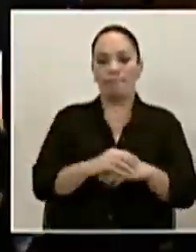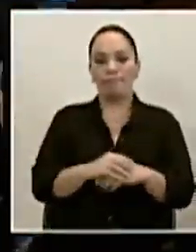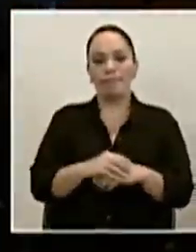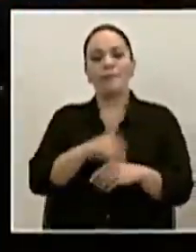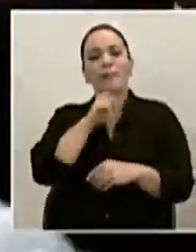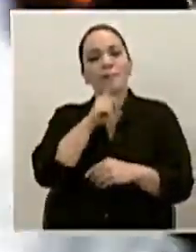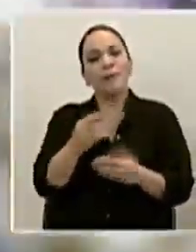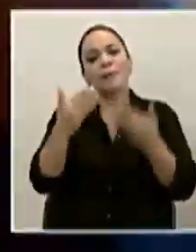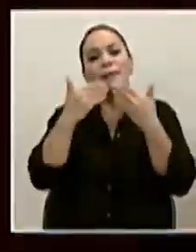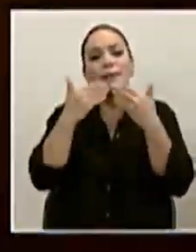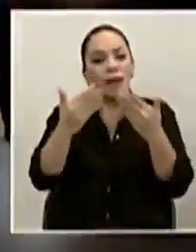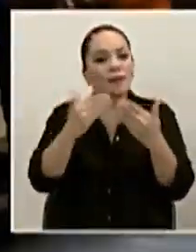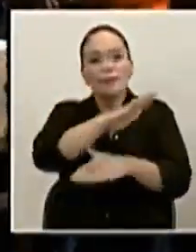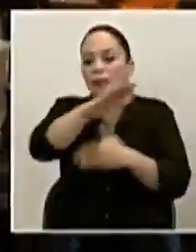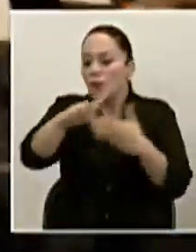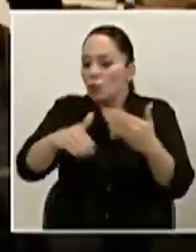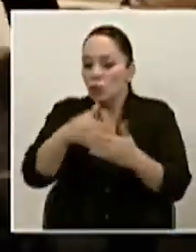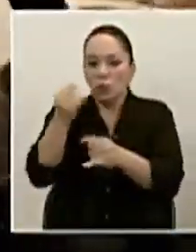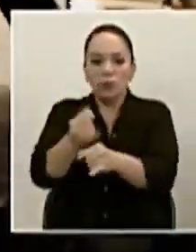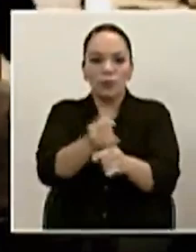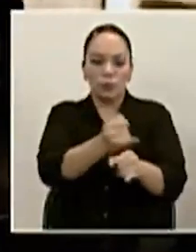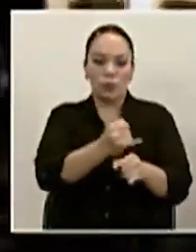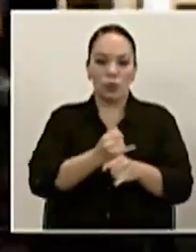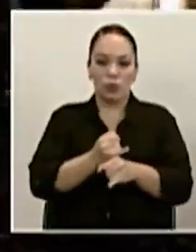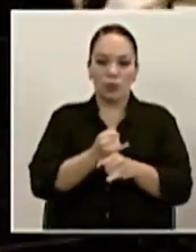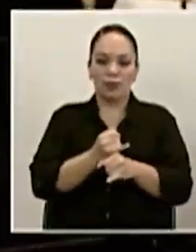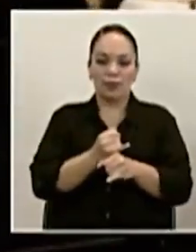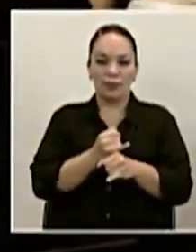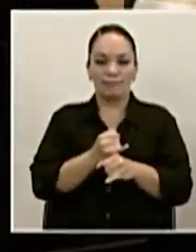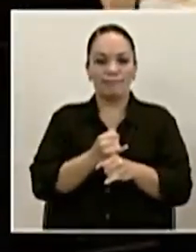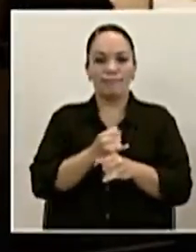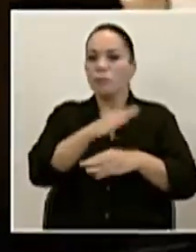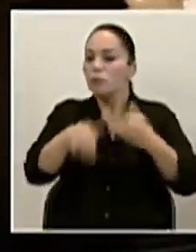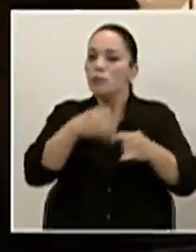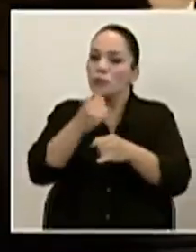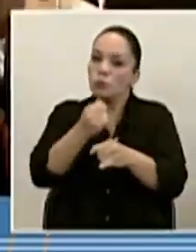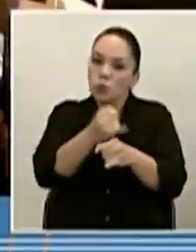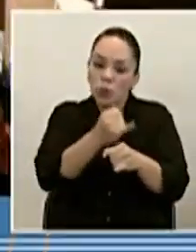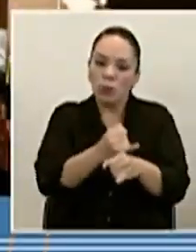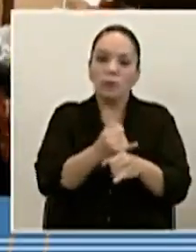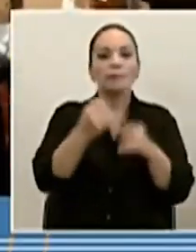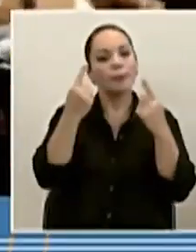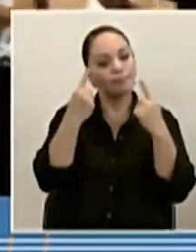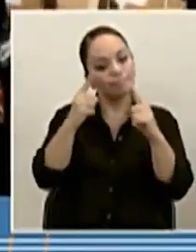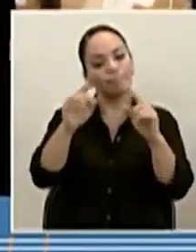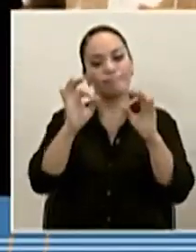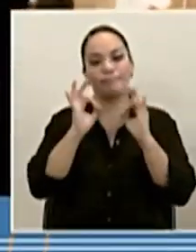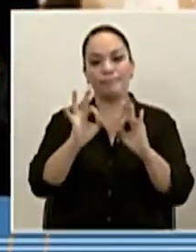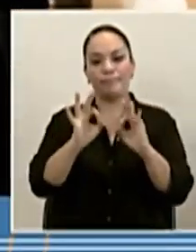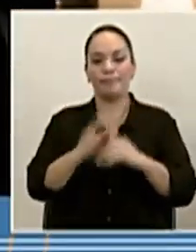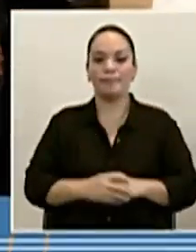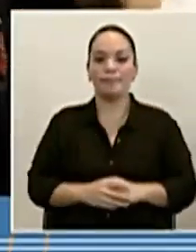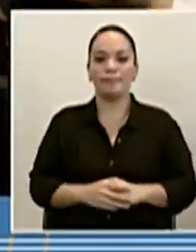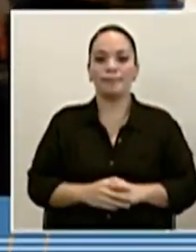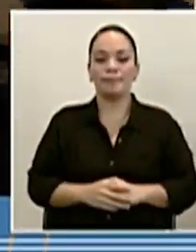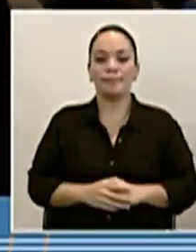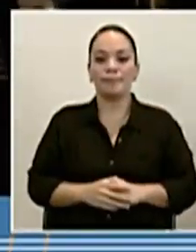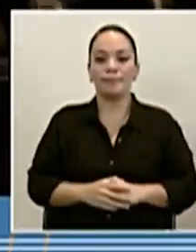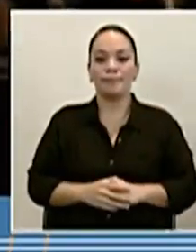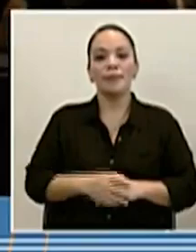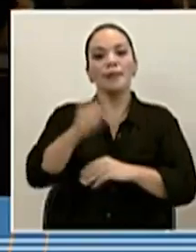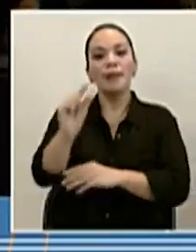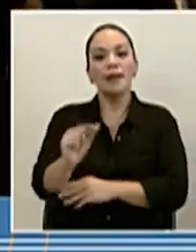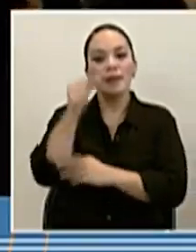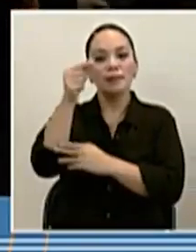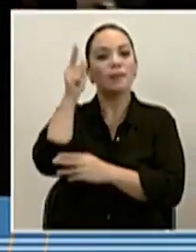agradecerle a todas las instituciones que fueron esenciales en que todo esto sucediera. Obviamente la